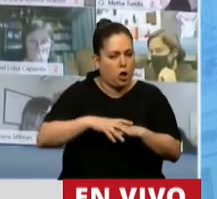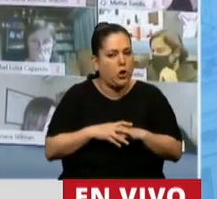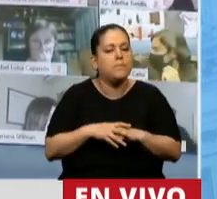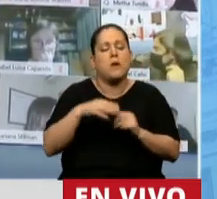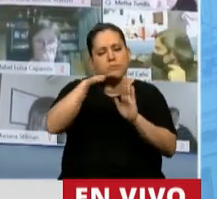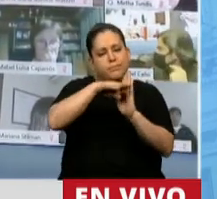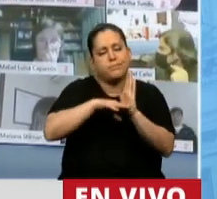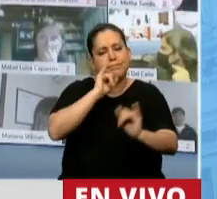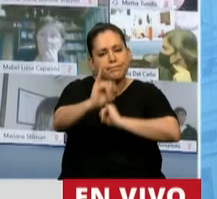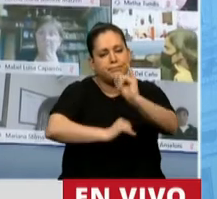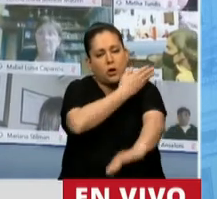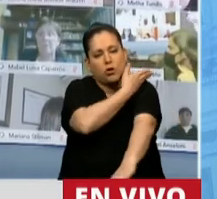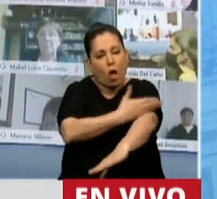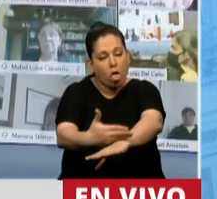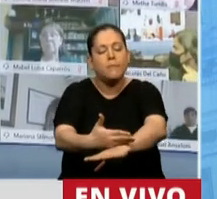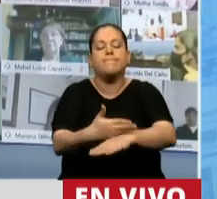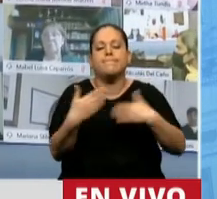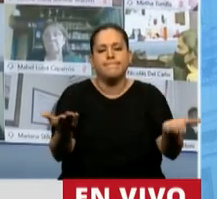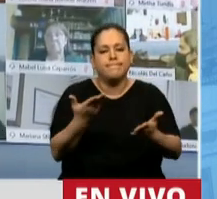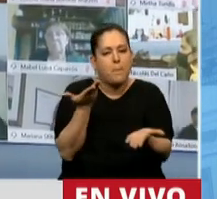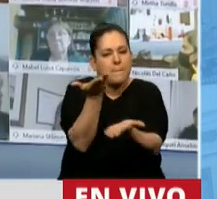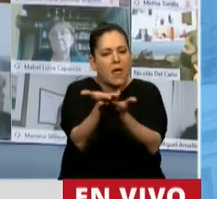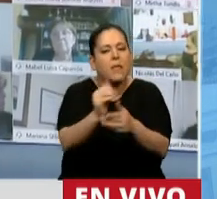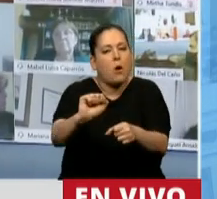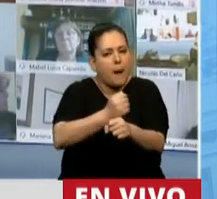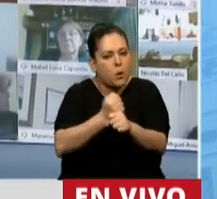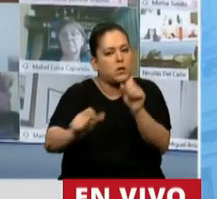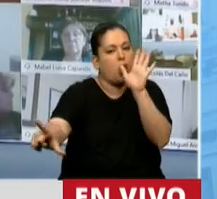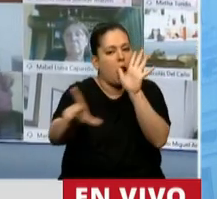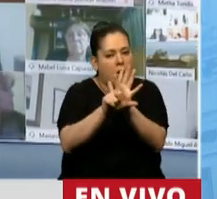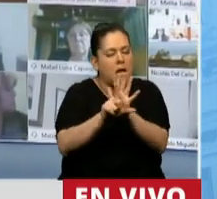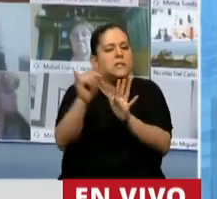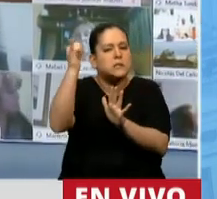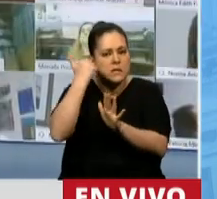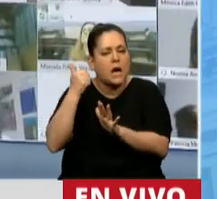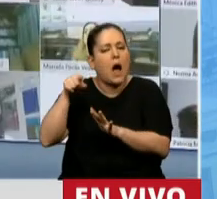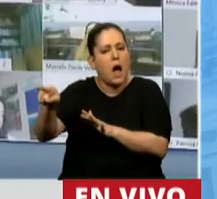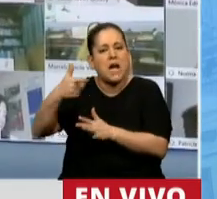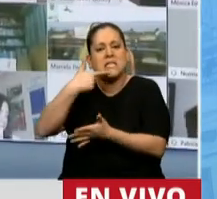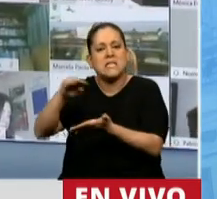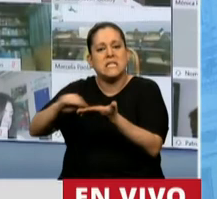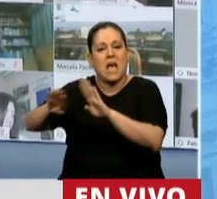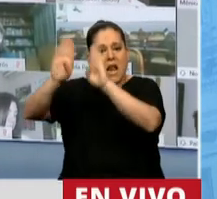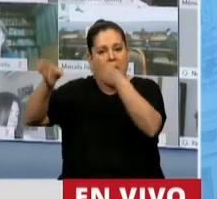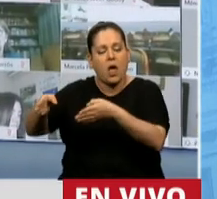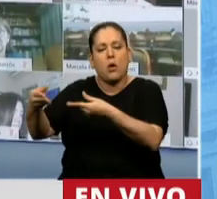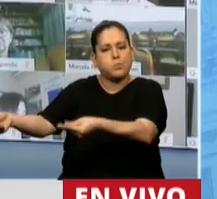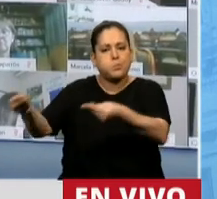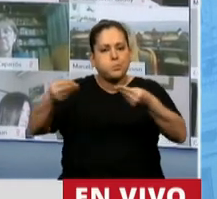expuestas, solicitamos la aprobación del proyecto de ley venido en revisión del Senado de la Nación.